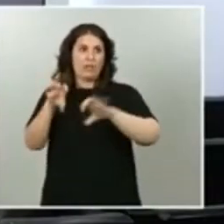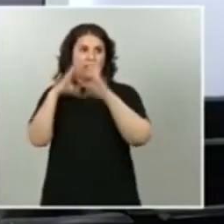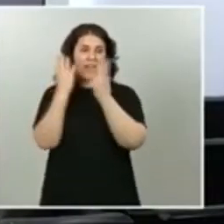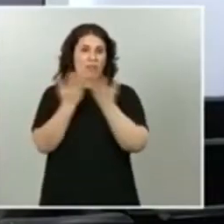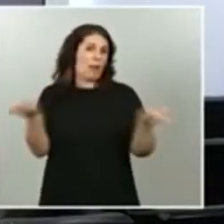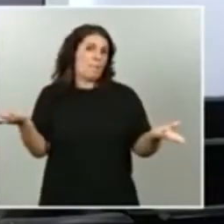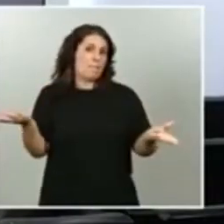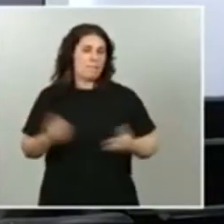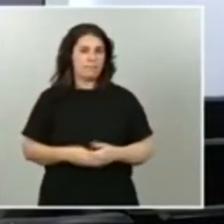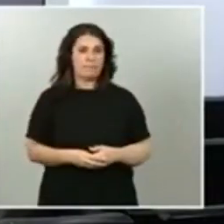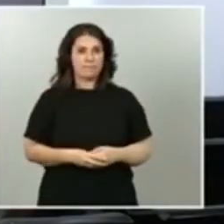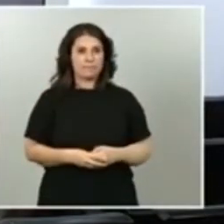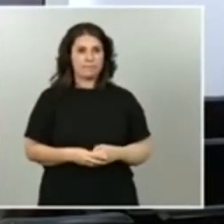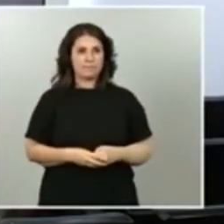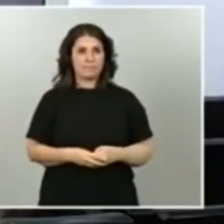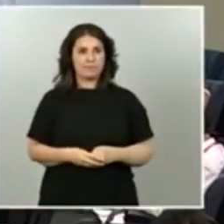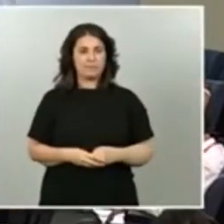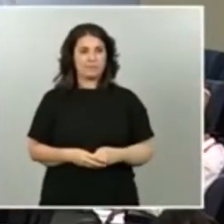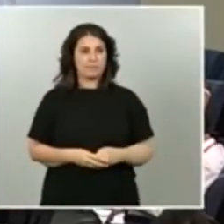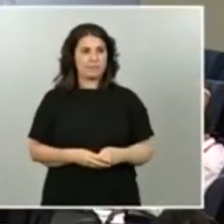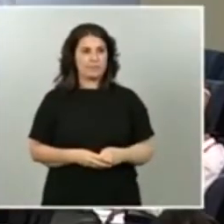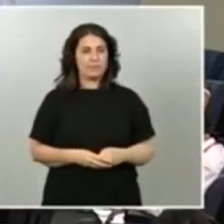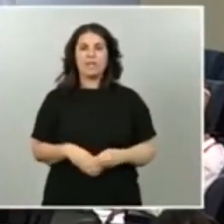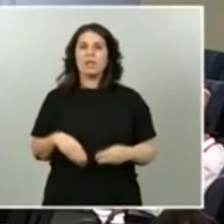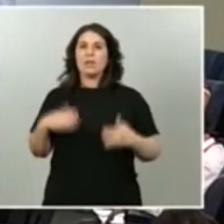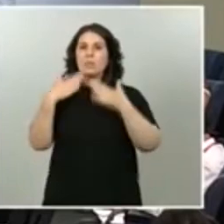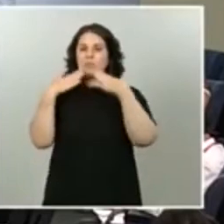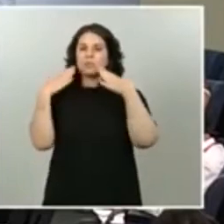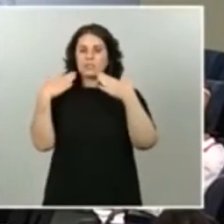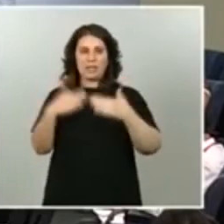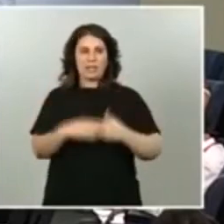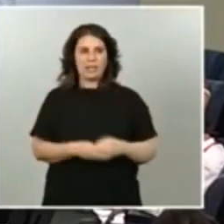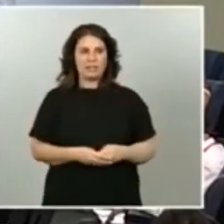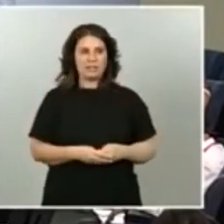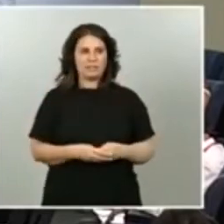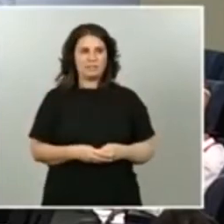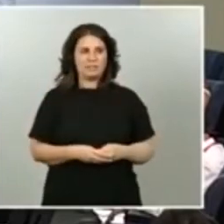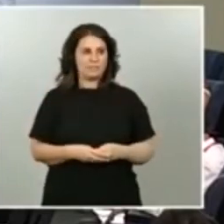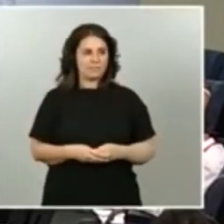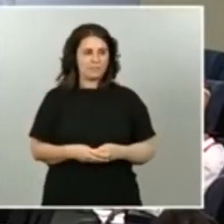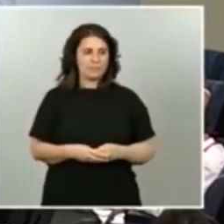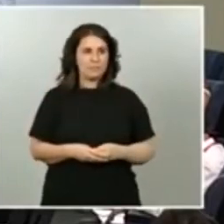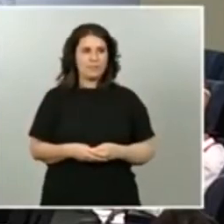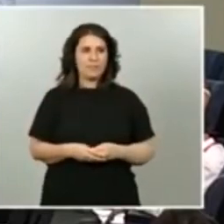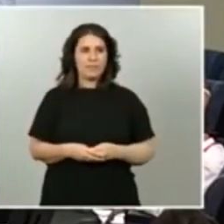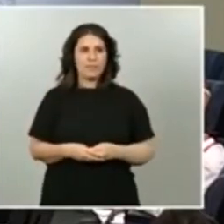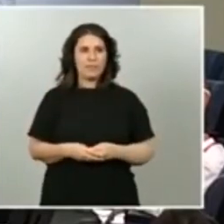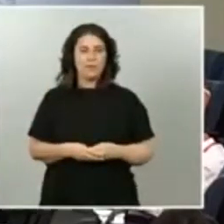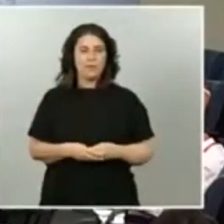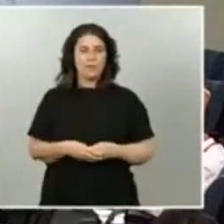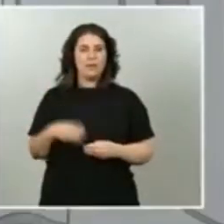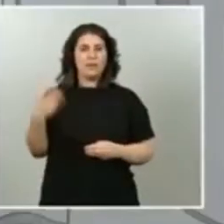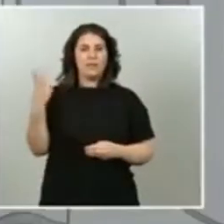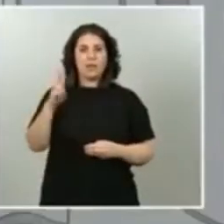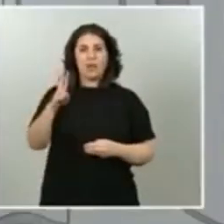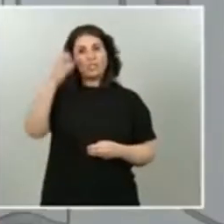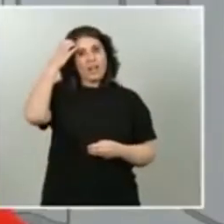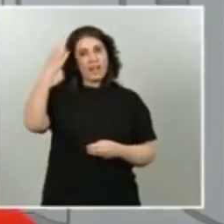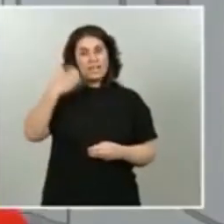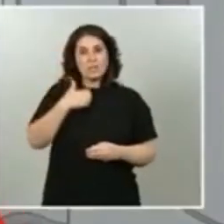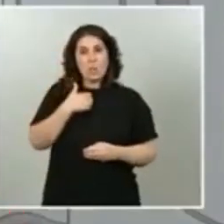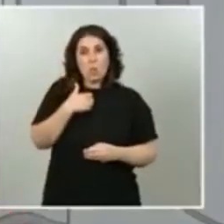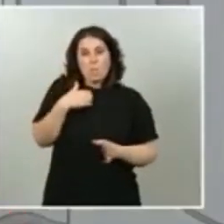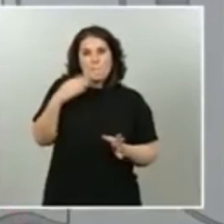pues gracias gracias Alicia y hasta donde le costa a este ejecutivo sus majestades los reyes no tenían en la